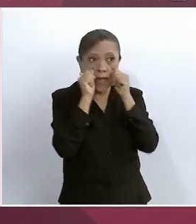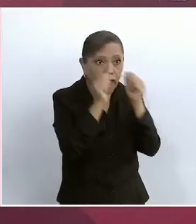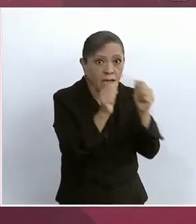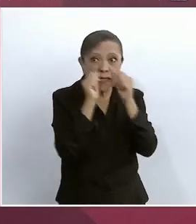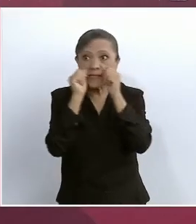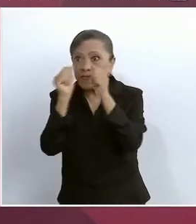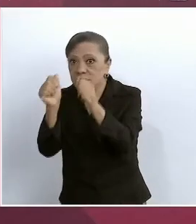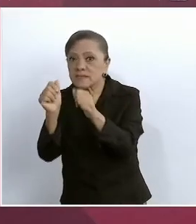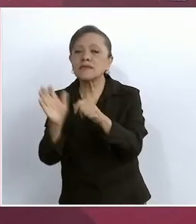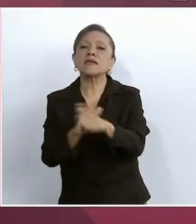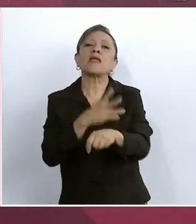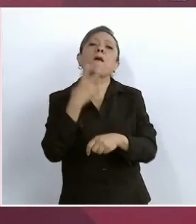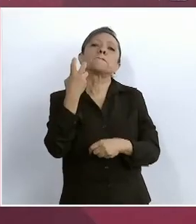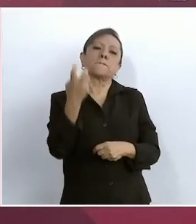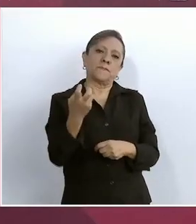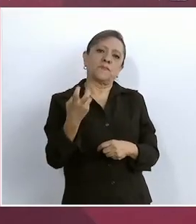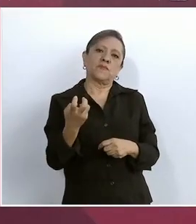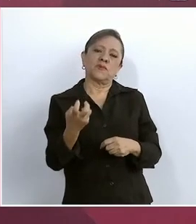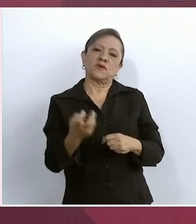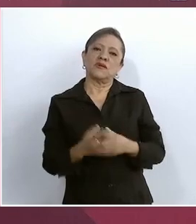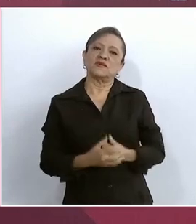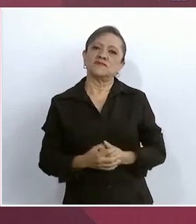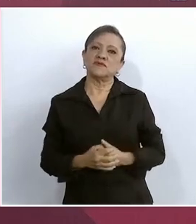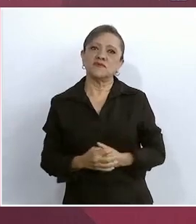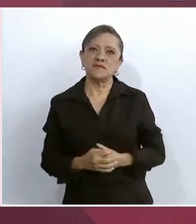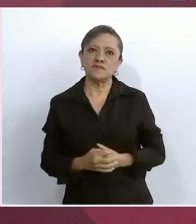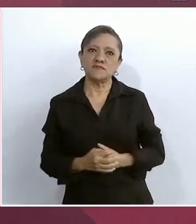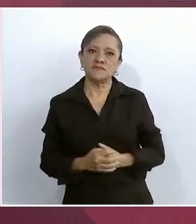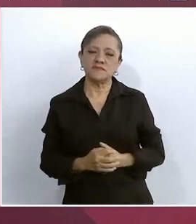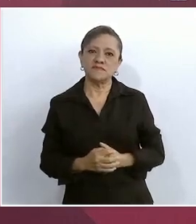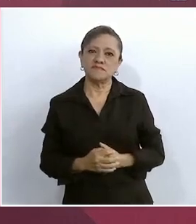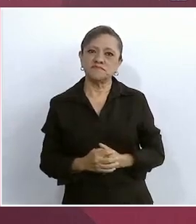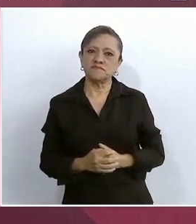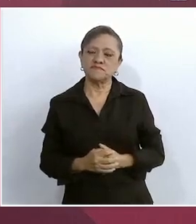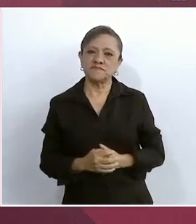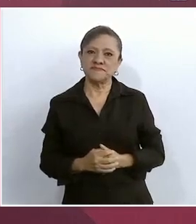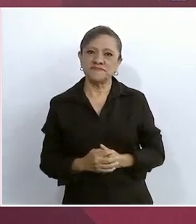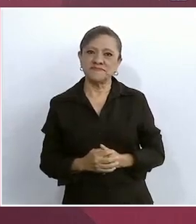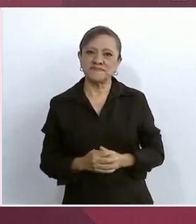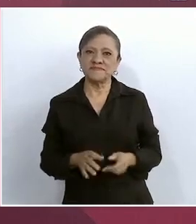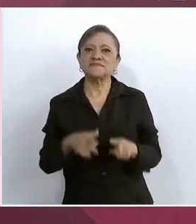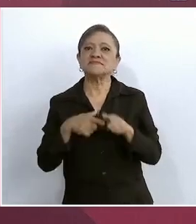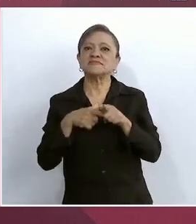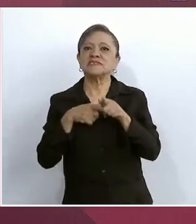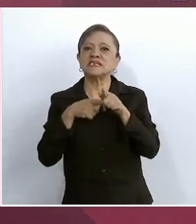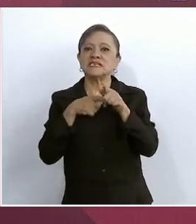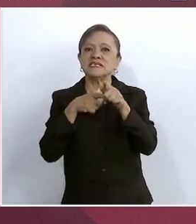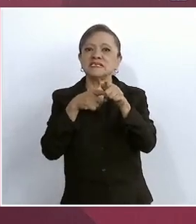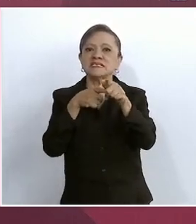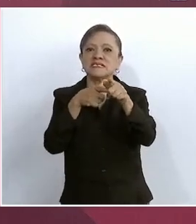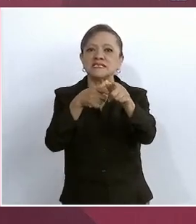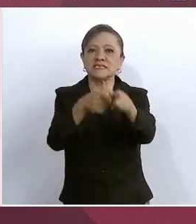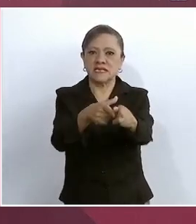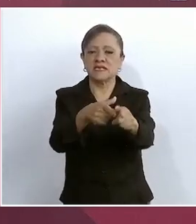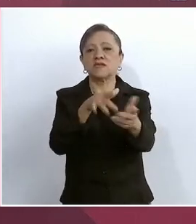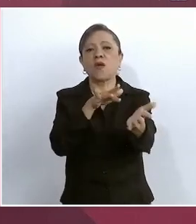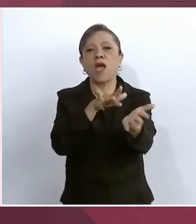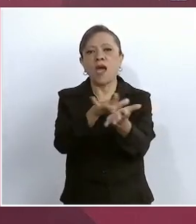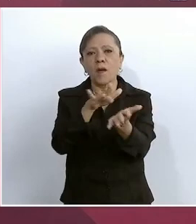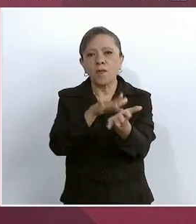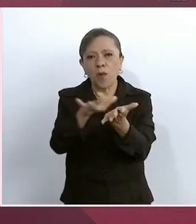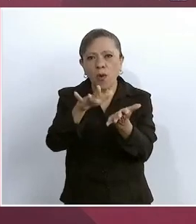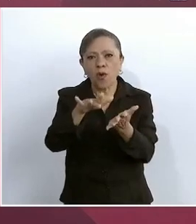va a seguir apoyándose a los adultos mayores